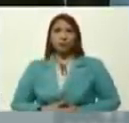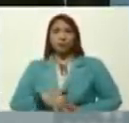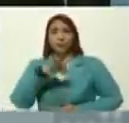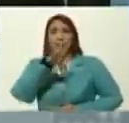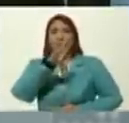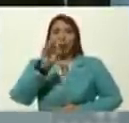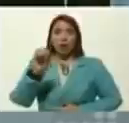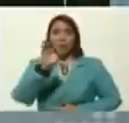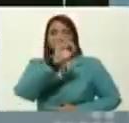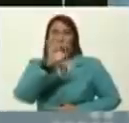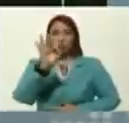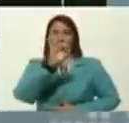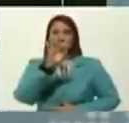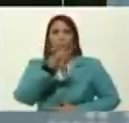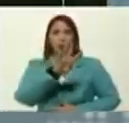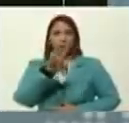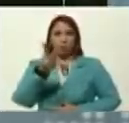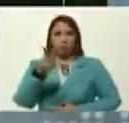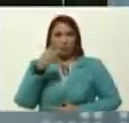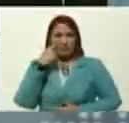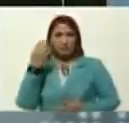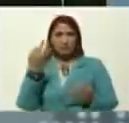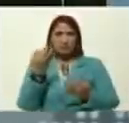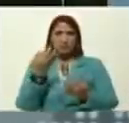40%, 42% para ser más exactos,